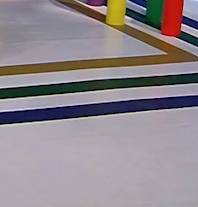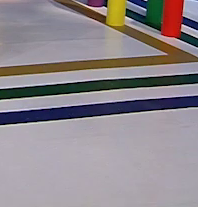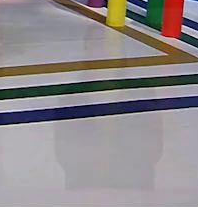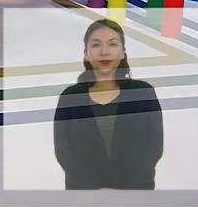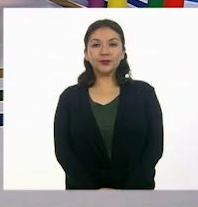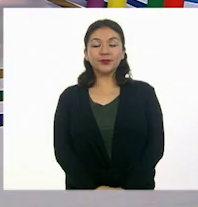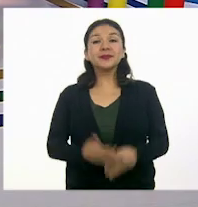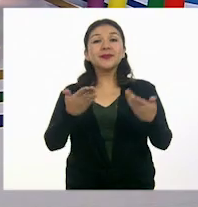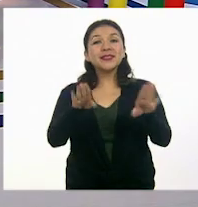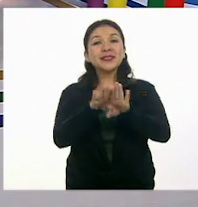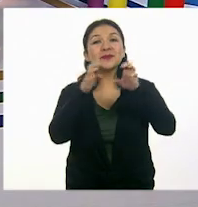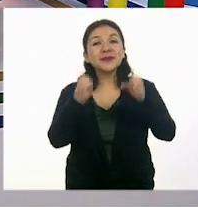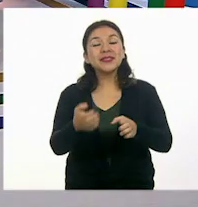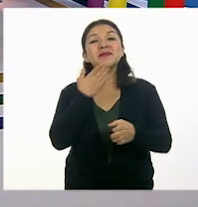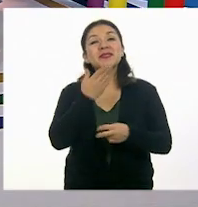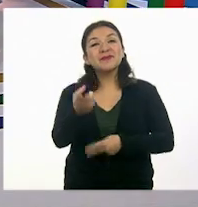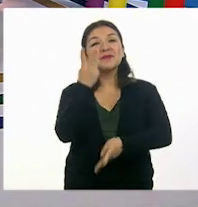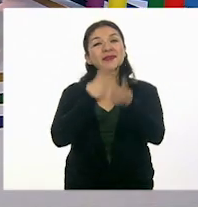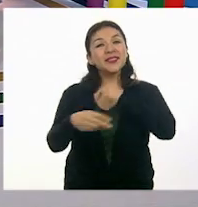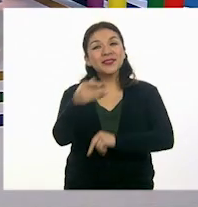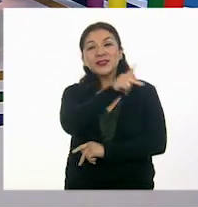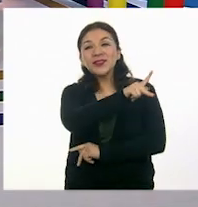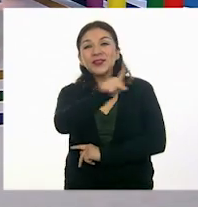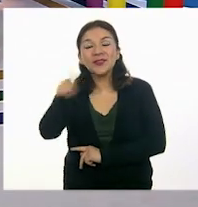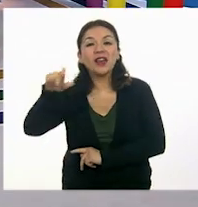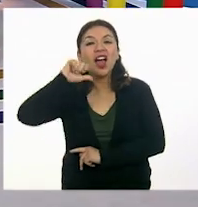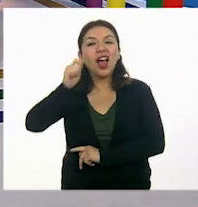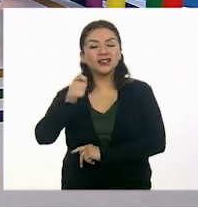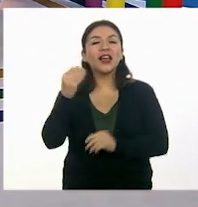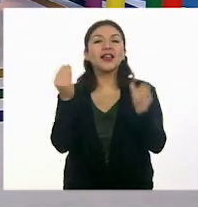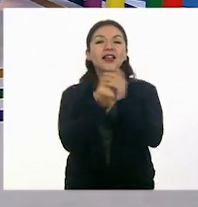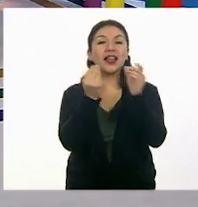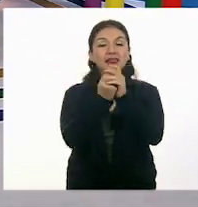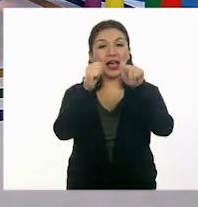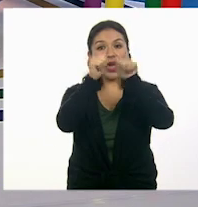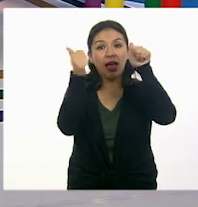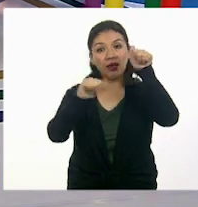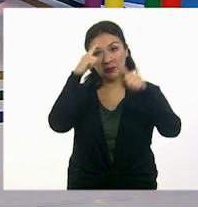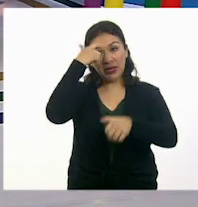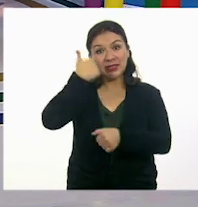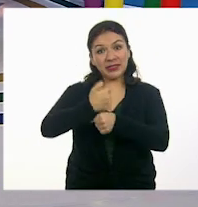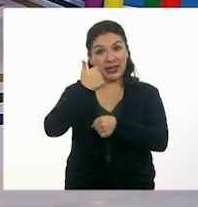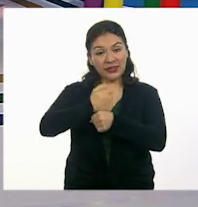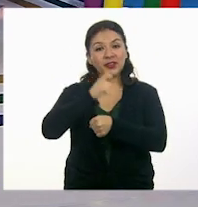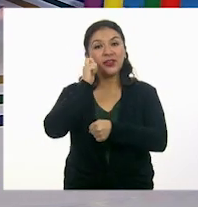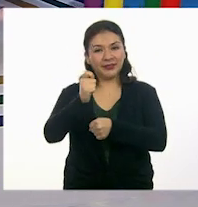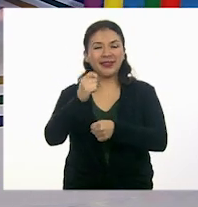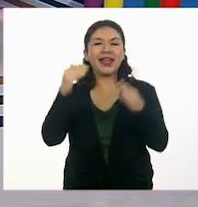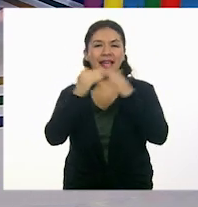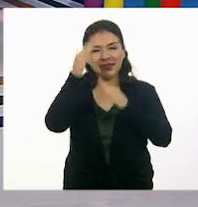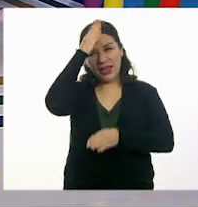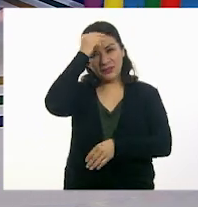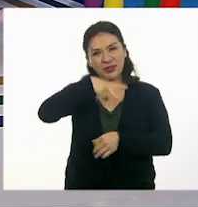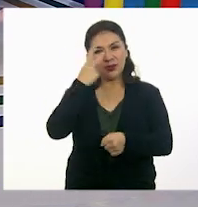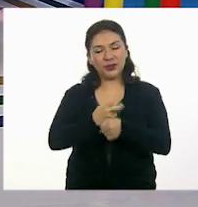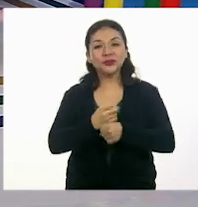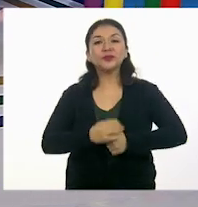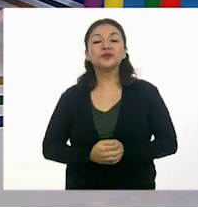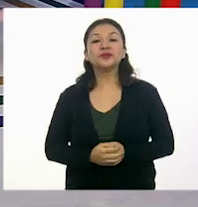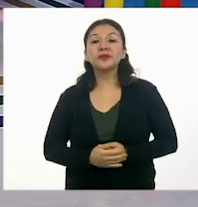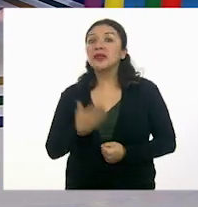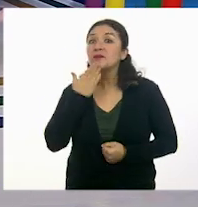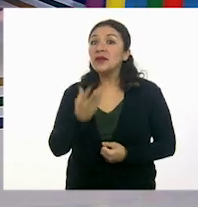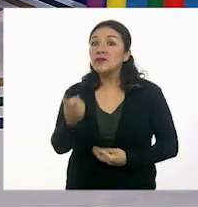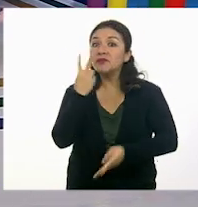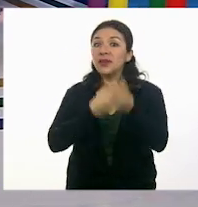¿Cómo están? Bienvenidas y bienvenidos a su sesión de artes para sexto grado en Aprenden Casa 2. Y